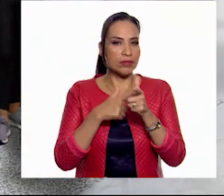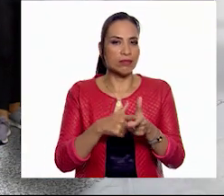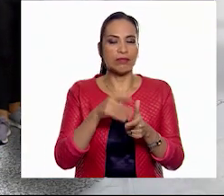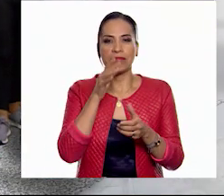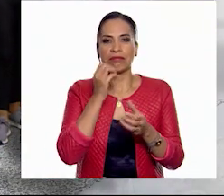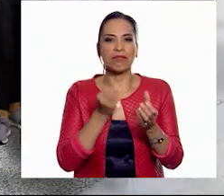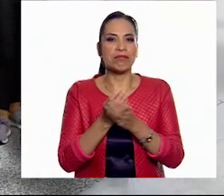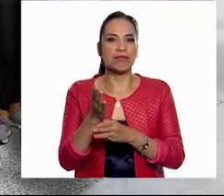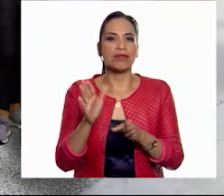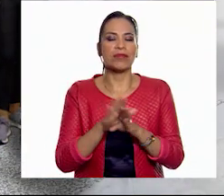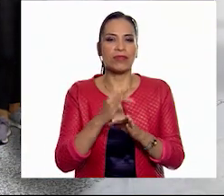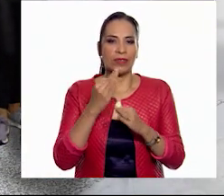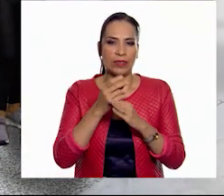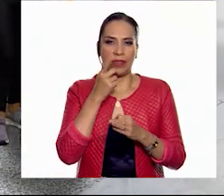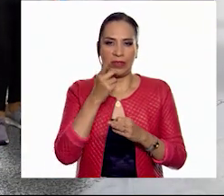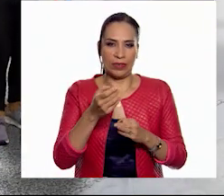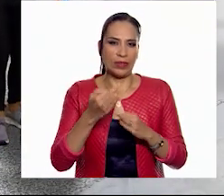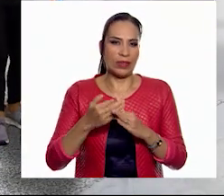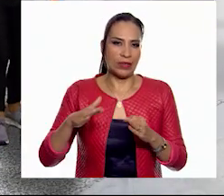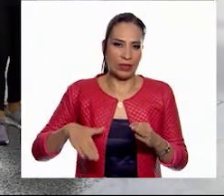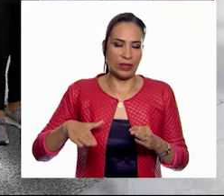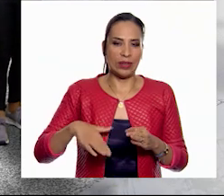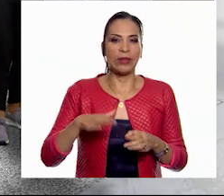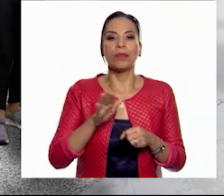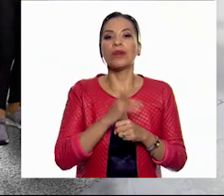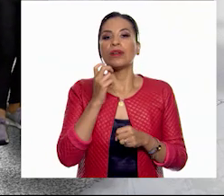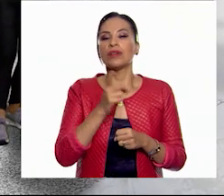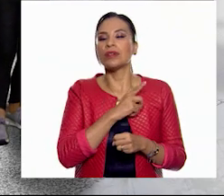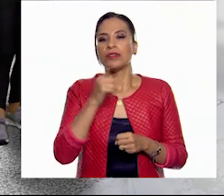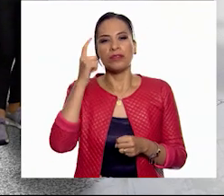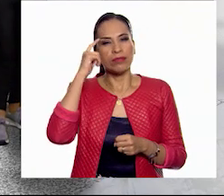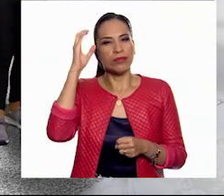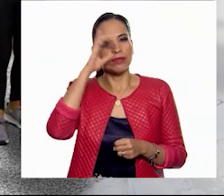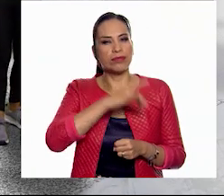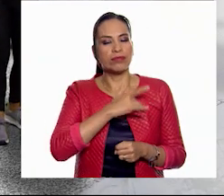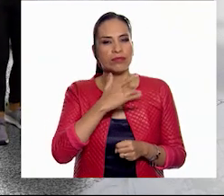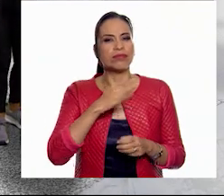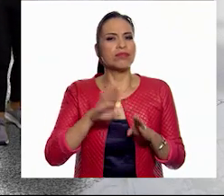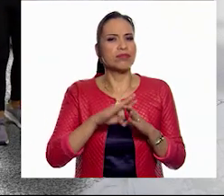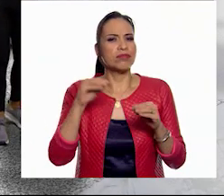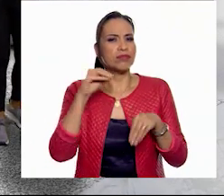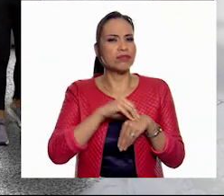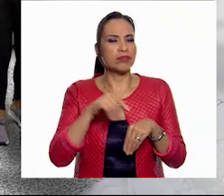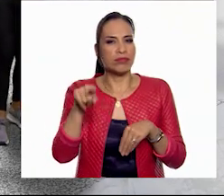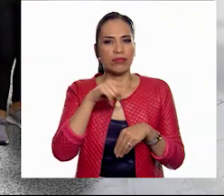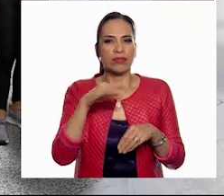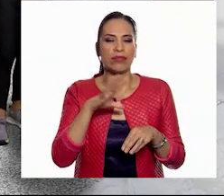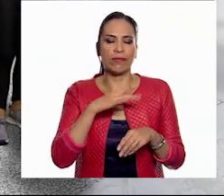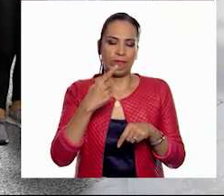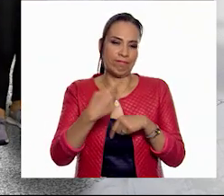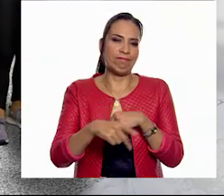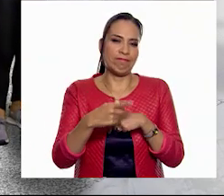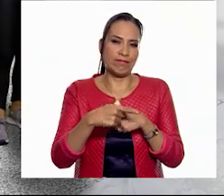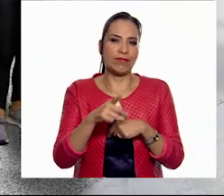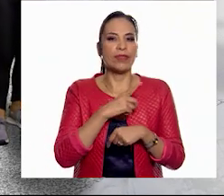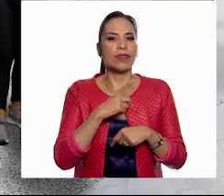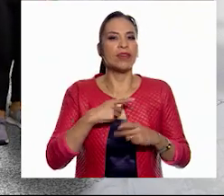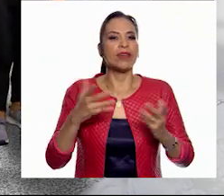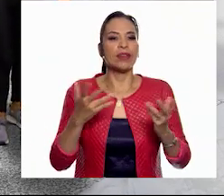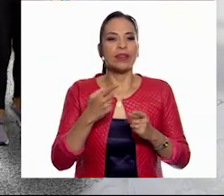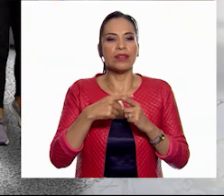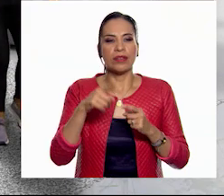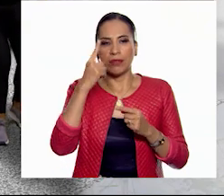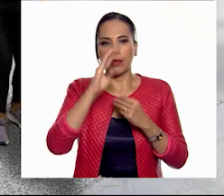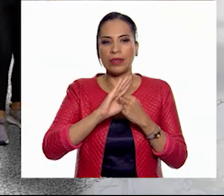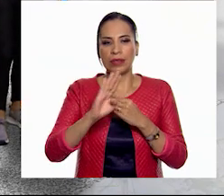atrapadas, como lo mencionas, Iker. Por ello, toma conciencia de los comportamientos que nos ponen en riesgo y actuar es